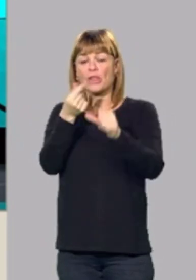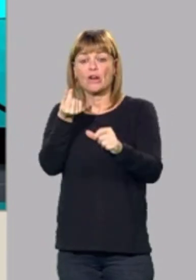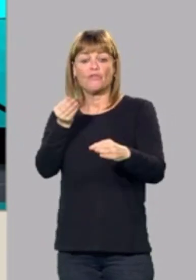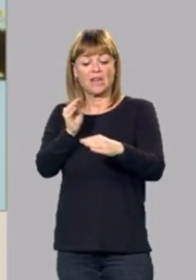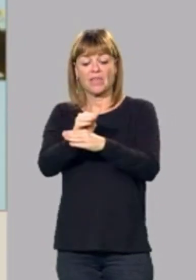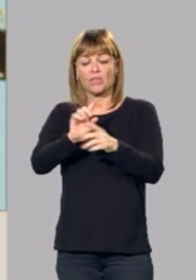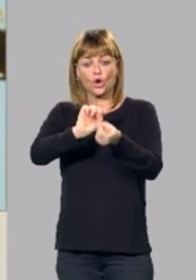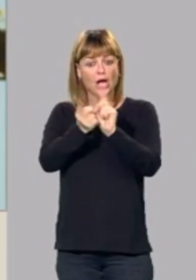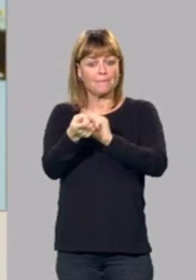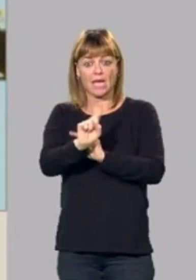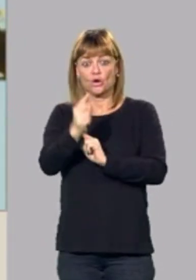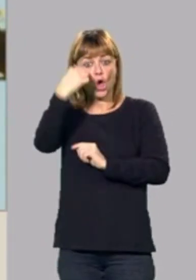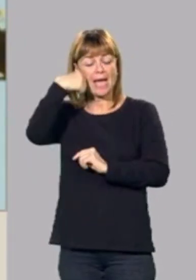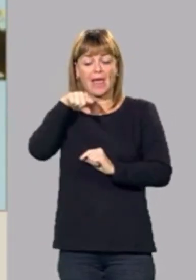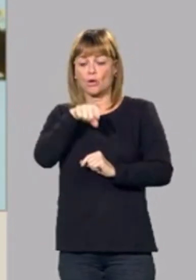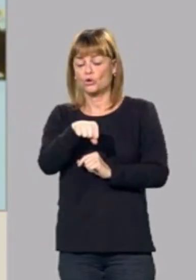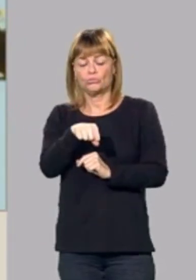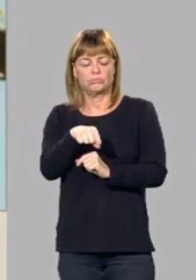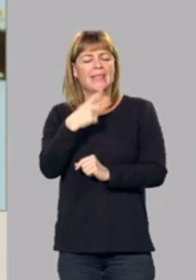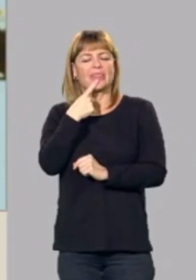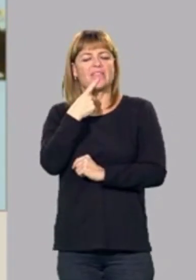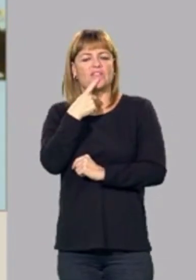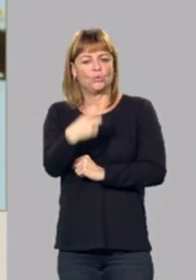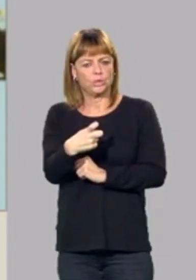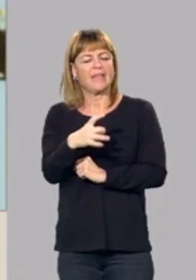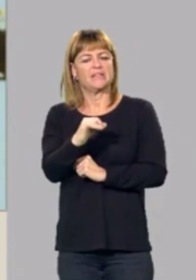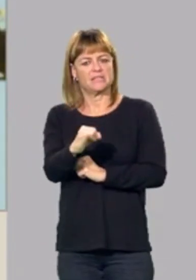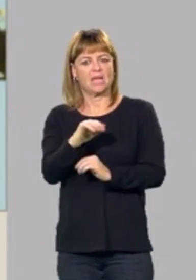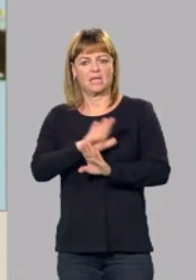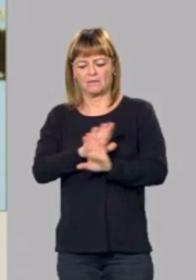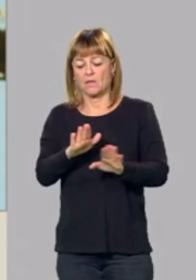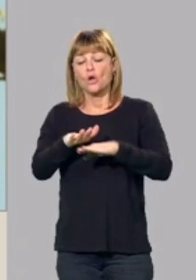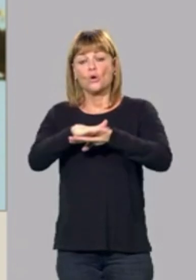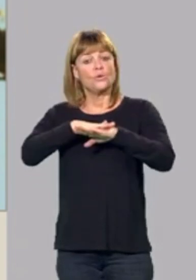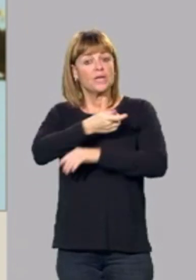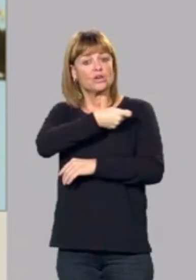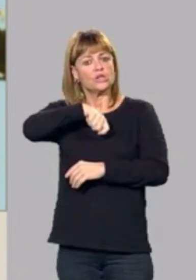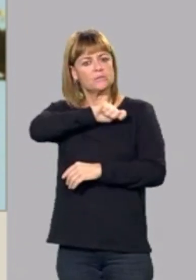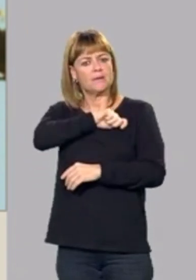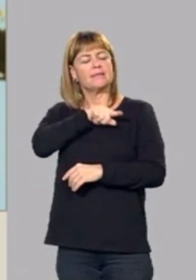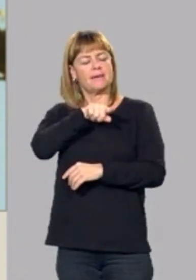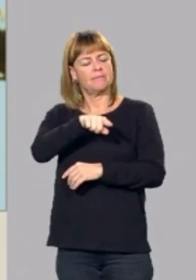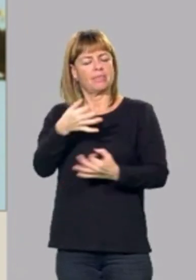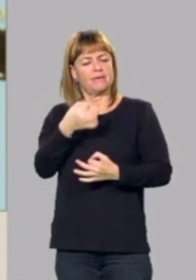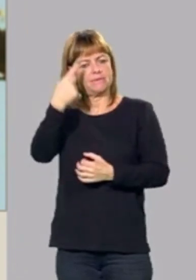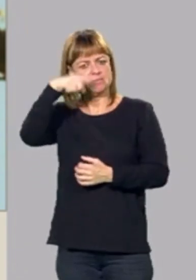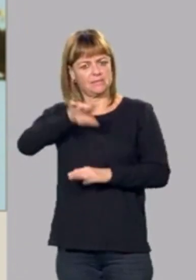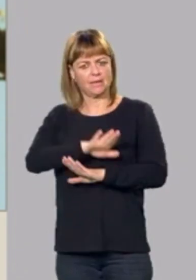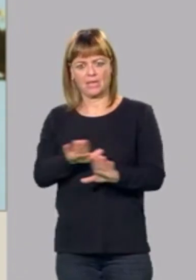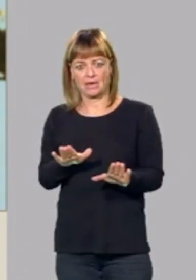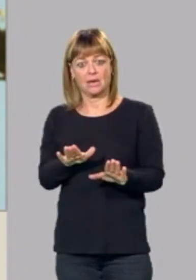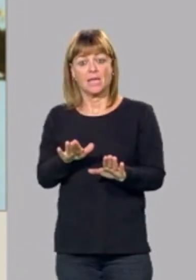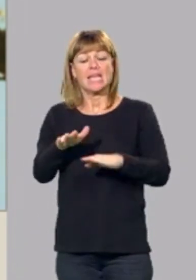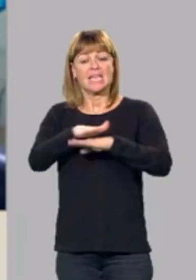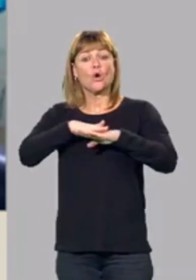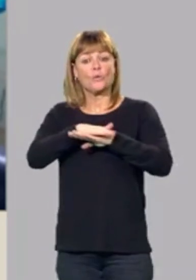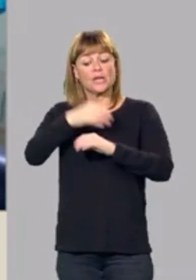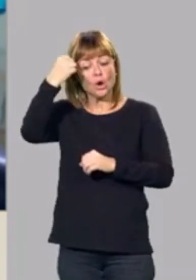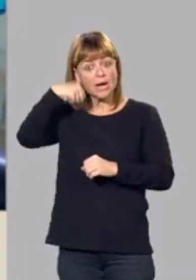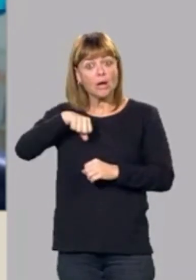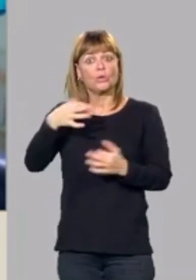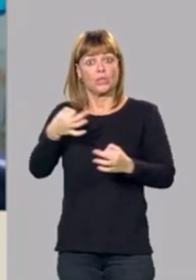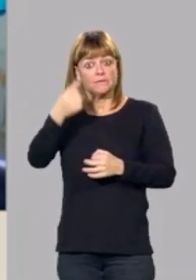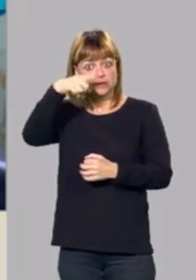cambia, Aragón va a tener dificultades. El gobierno de España tiene que ser consciente de todo eso. Y el gobierno de Aragón tiene que ser